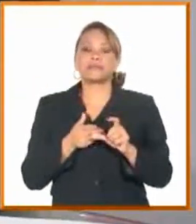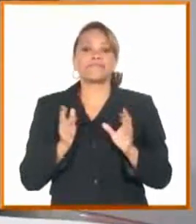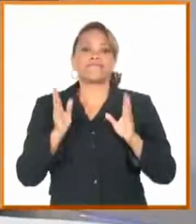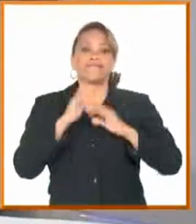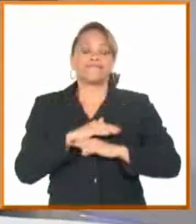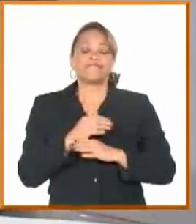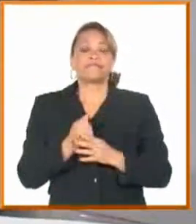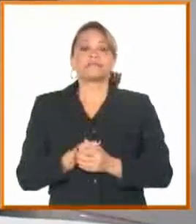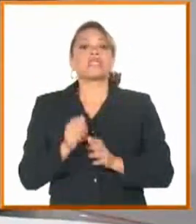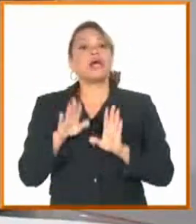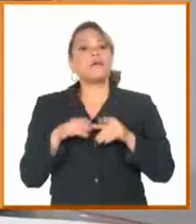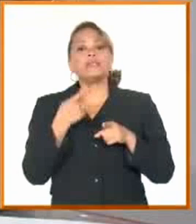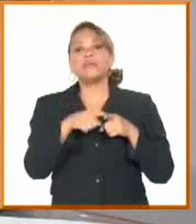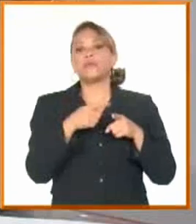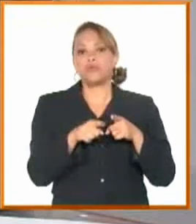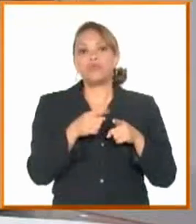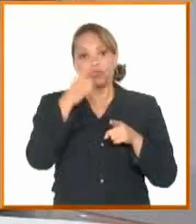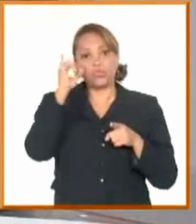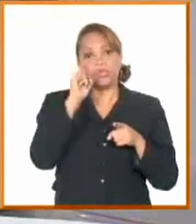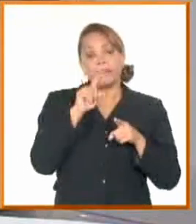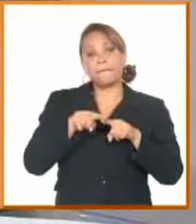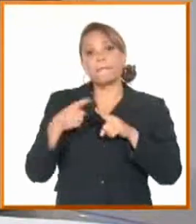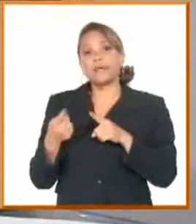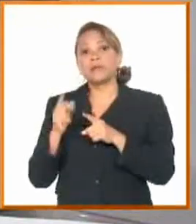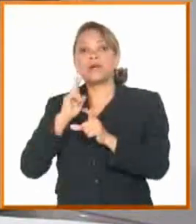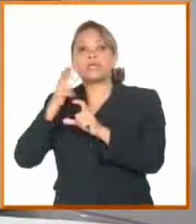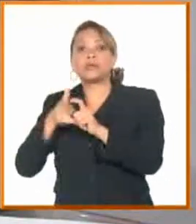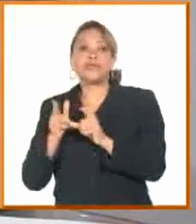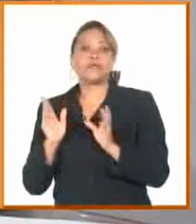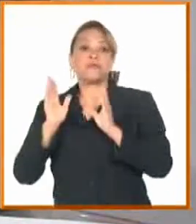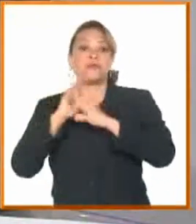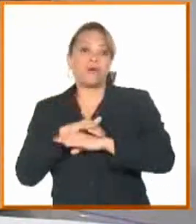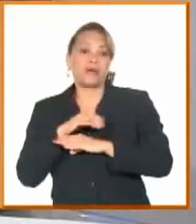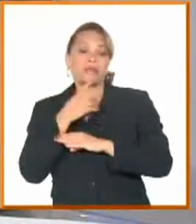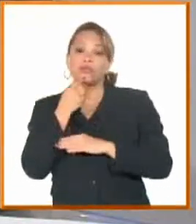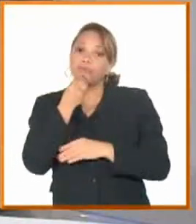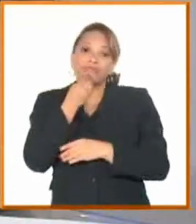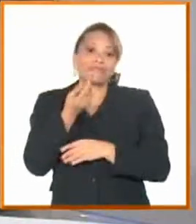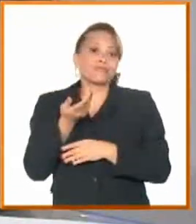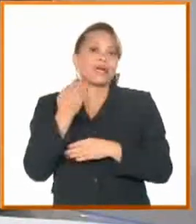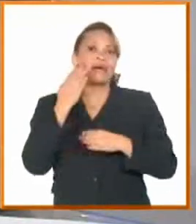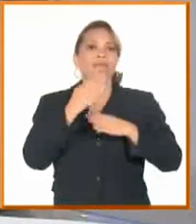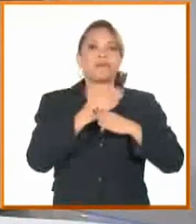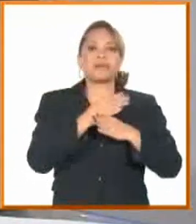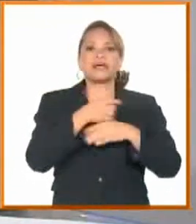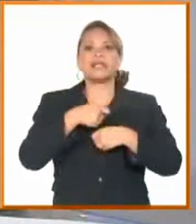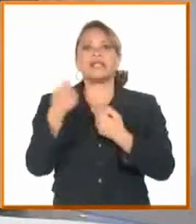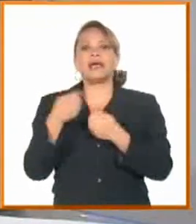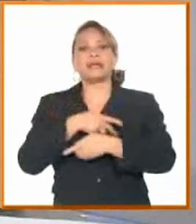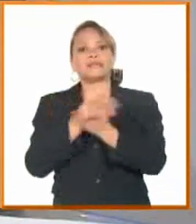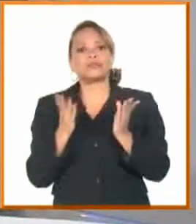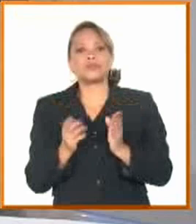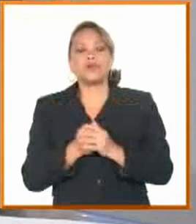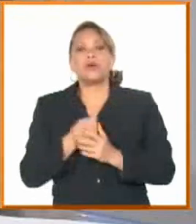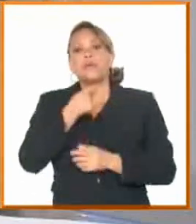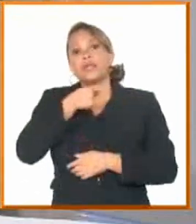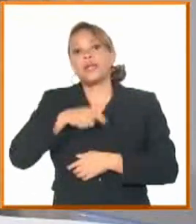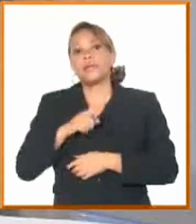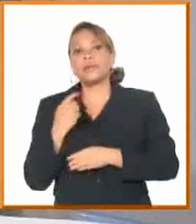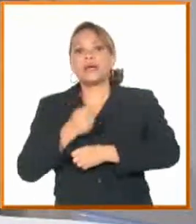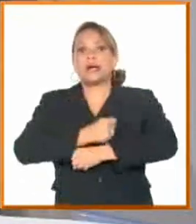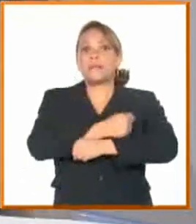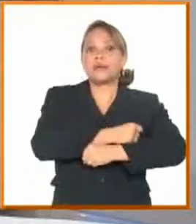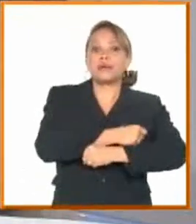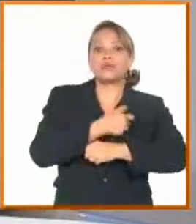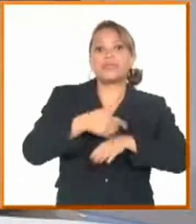A veces como estamos trabajando sin inventario en los territorios y estamos distribuyendo prácticamente al día, pues bueno, si el camión llega tarde, hoy no hay, hay